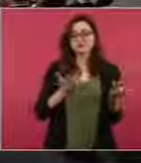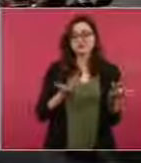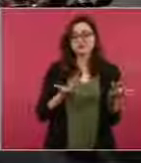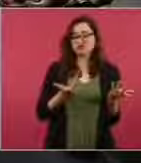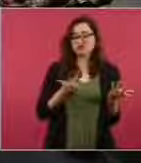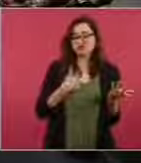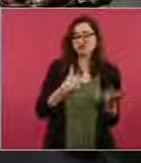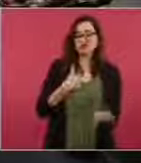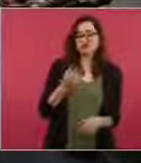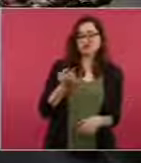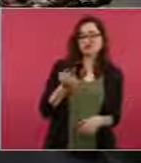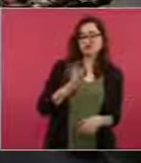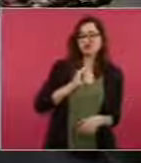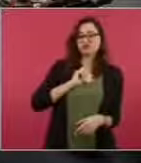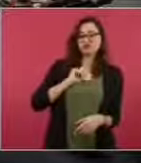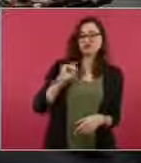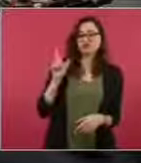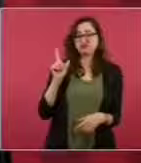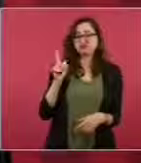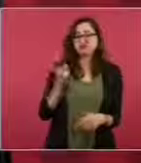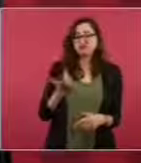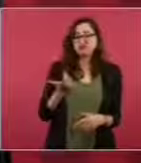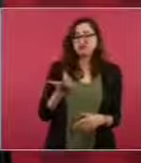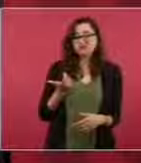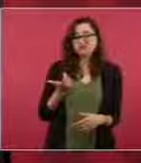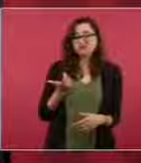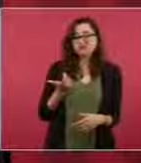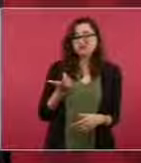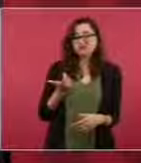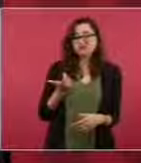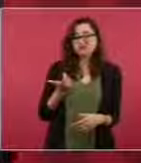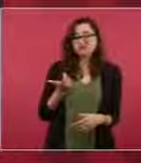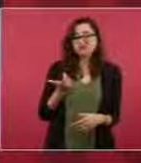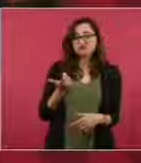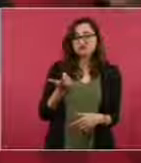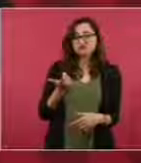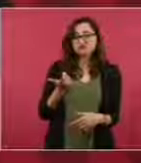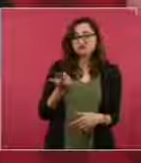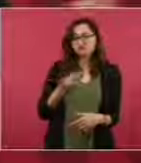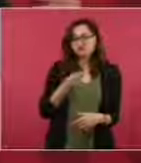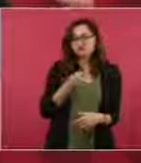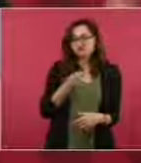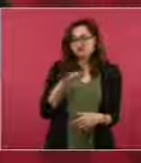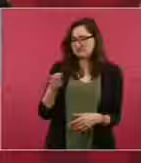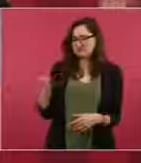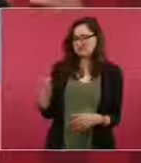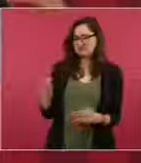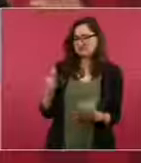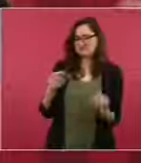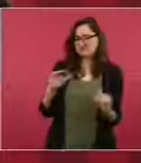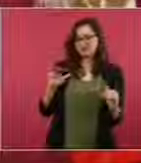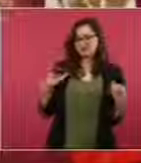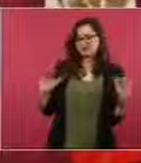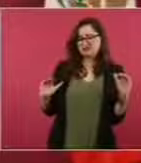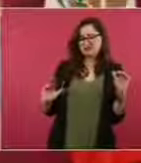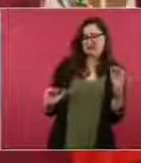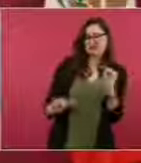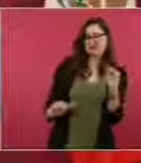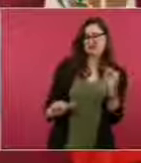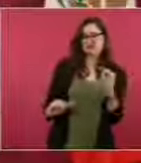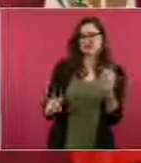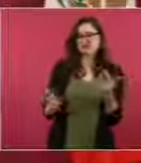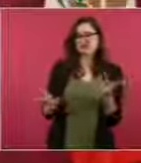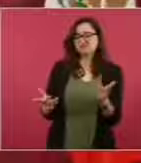y puedo maltratar